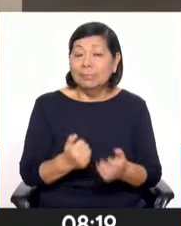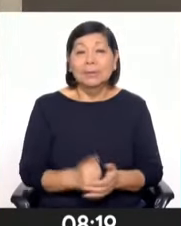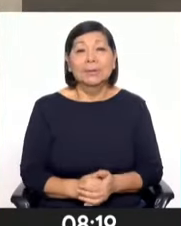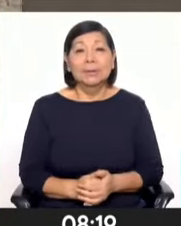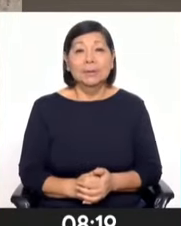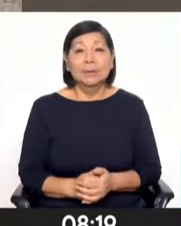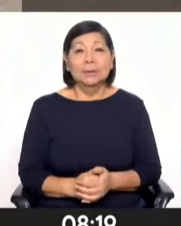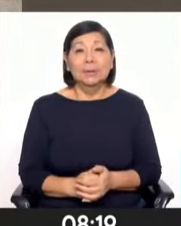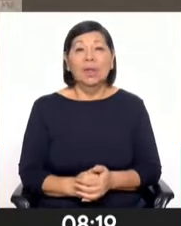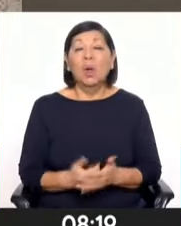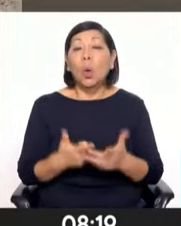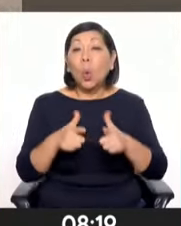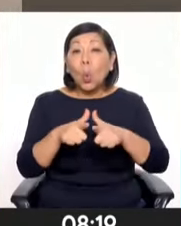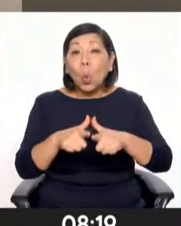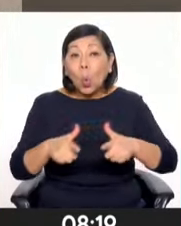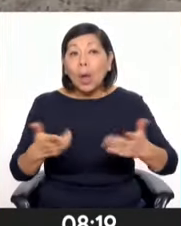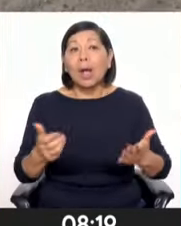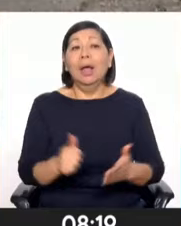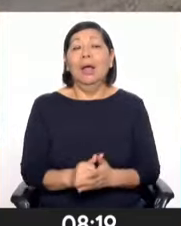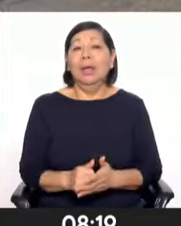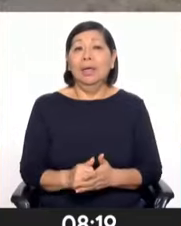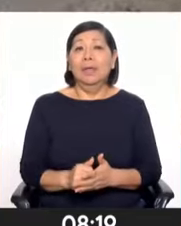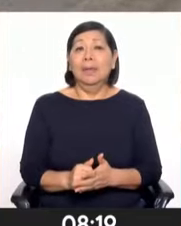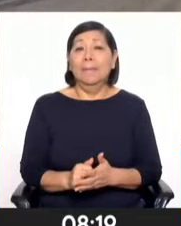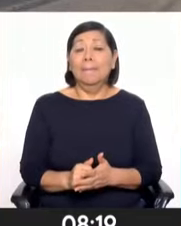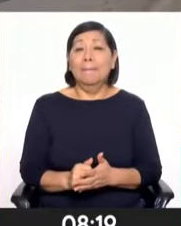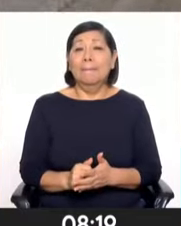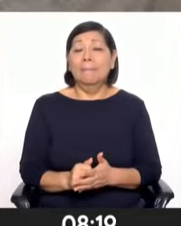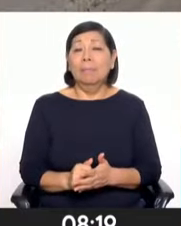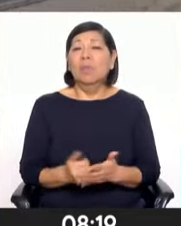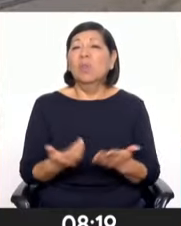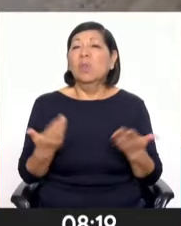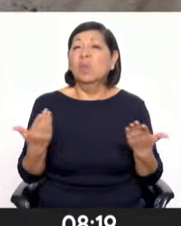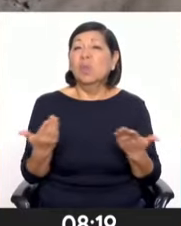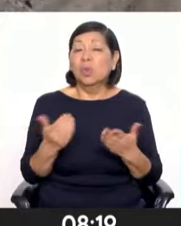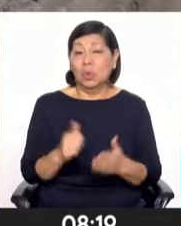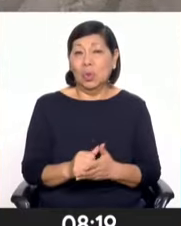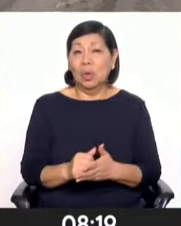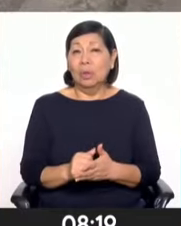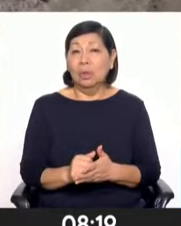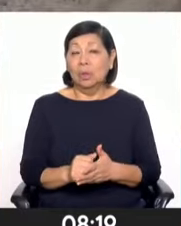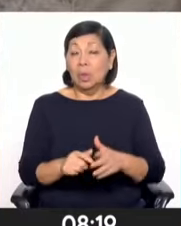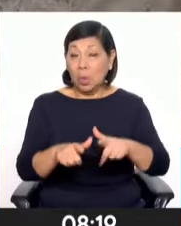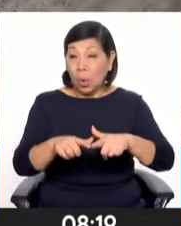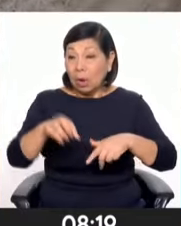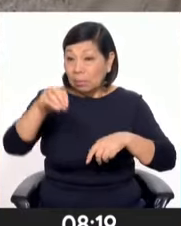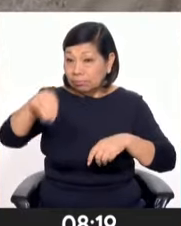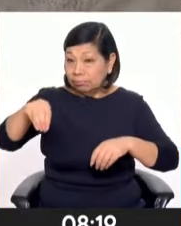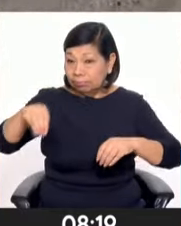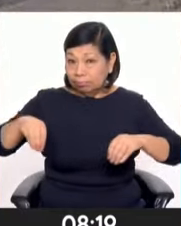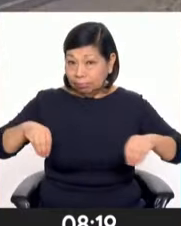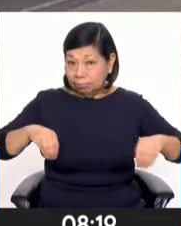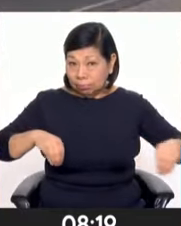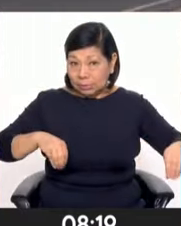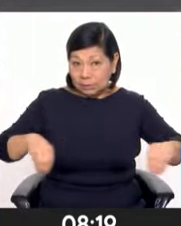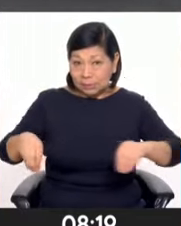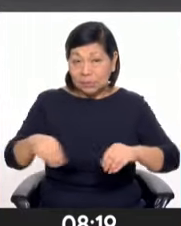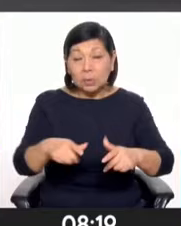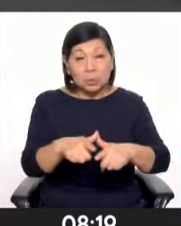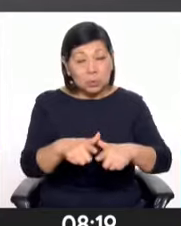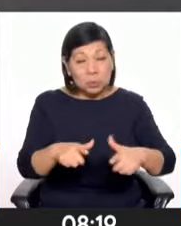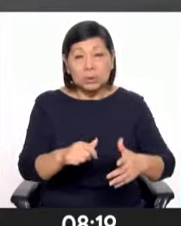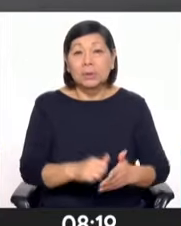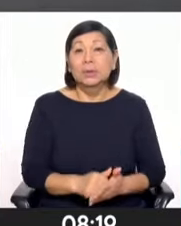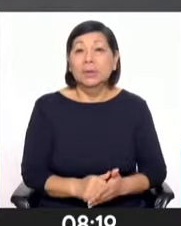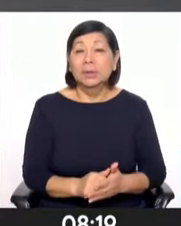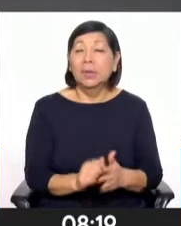ubicaciones donde los puntos geodésicos de los lugares,